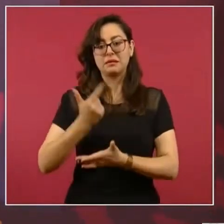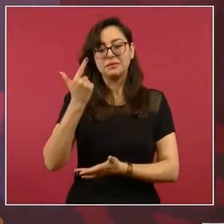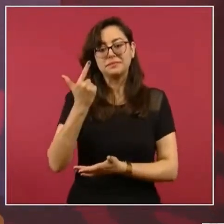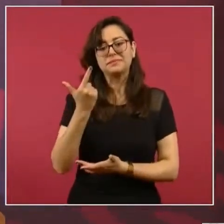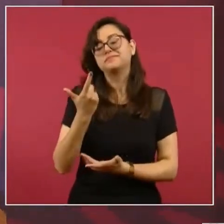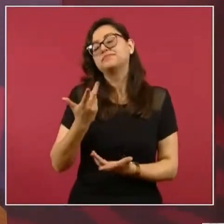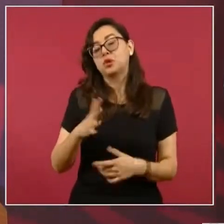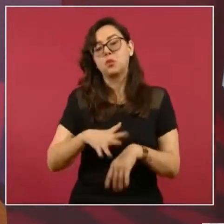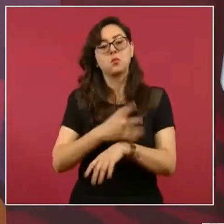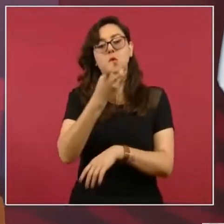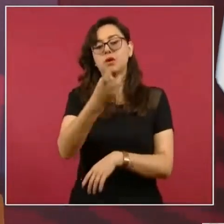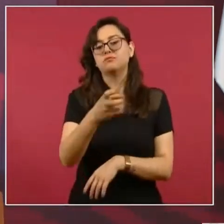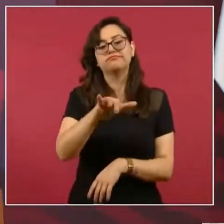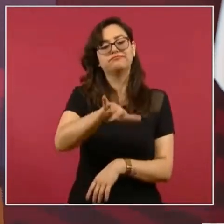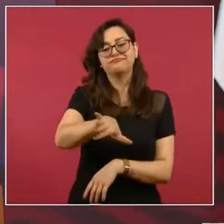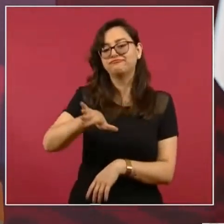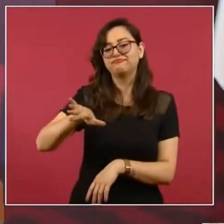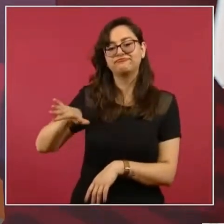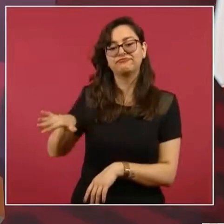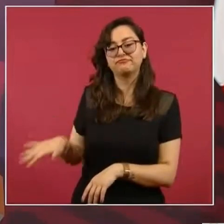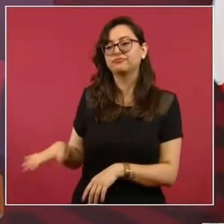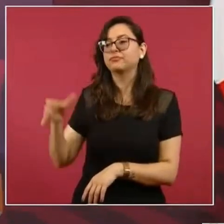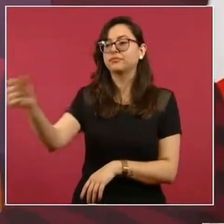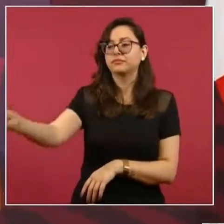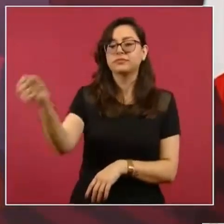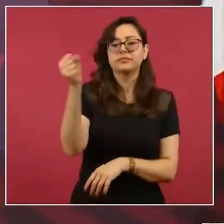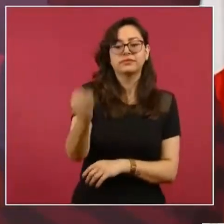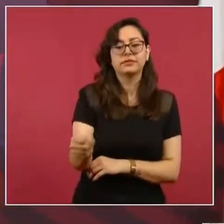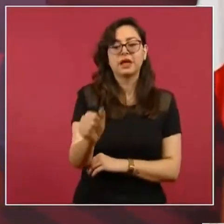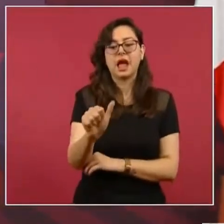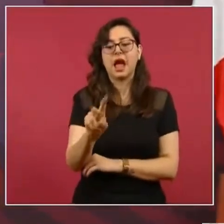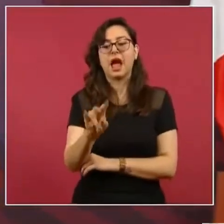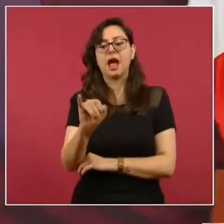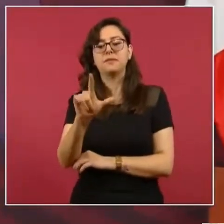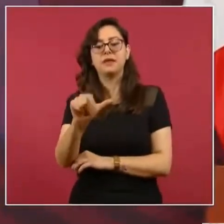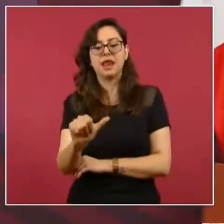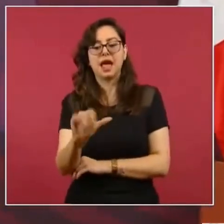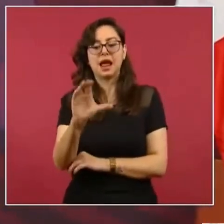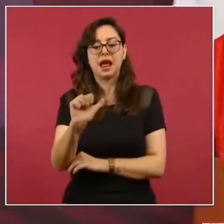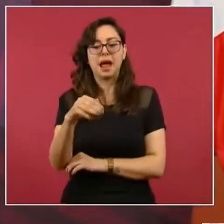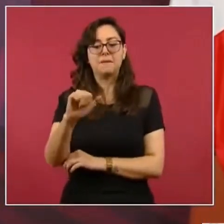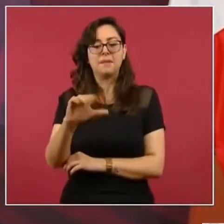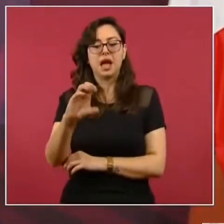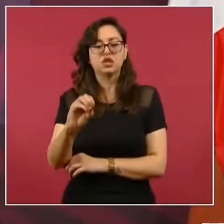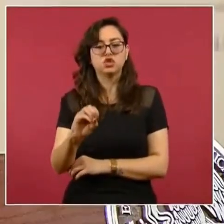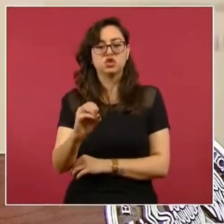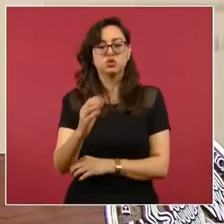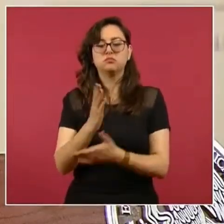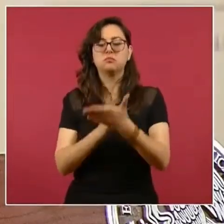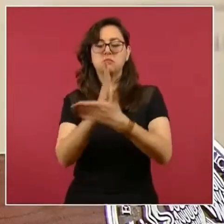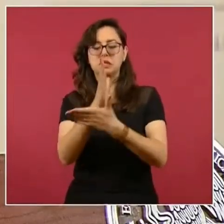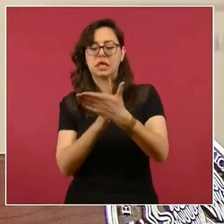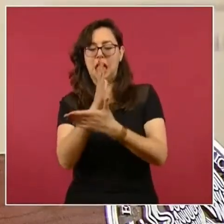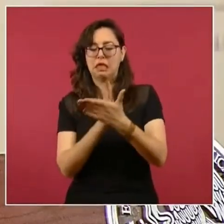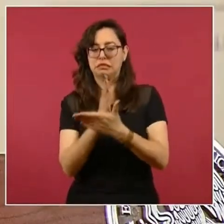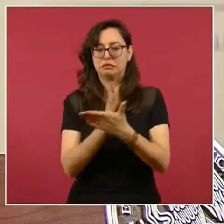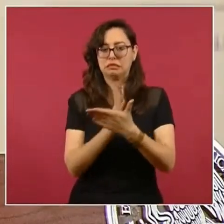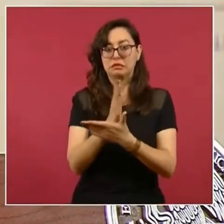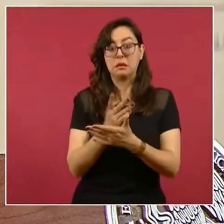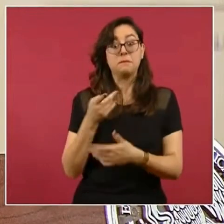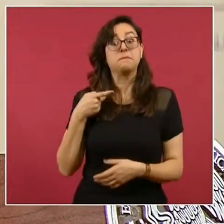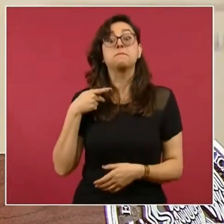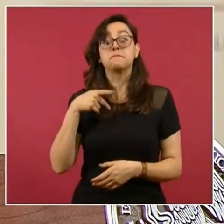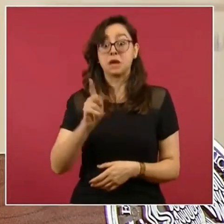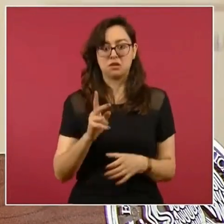el Real Mújica, se postula a Ávila Camacho, que era moderado. De todas maneras, hubo violencia en la elección.